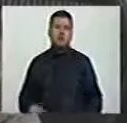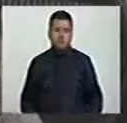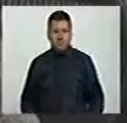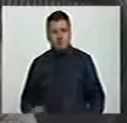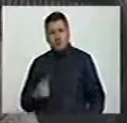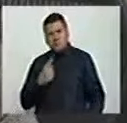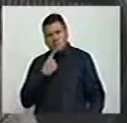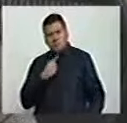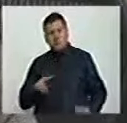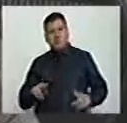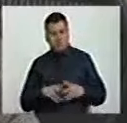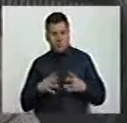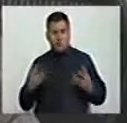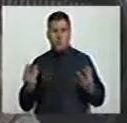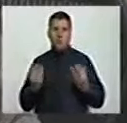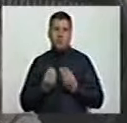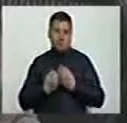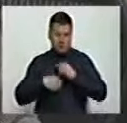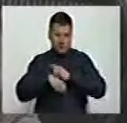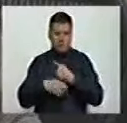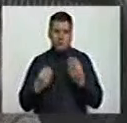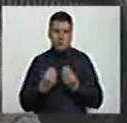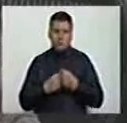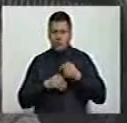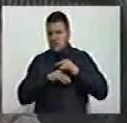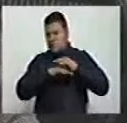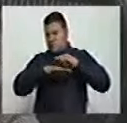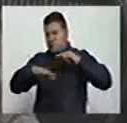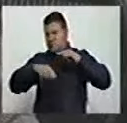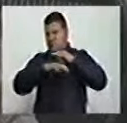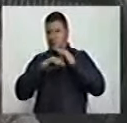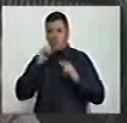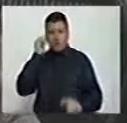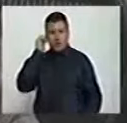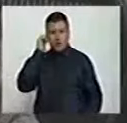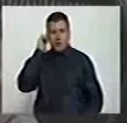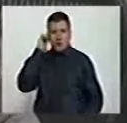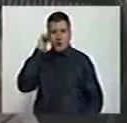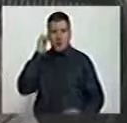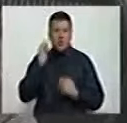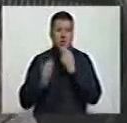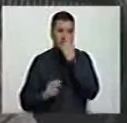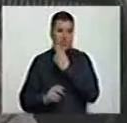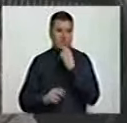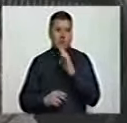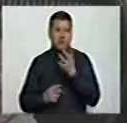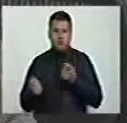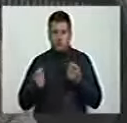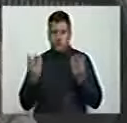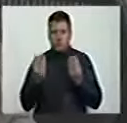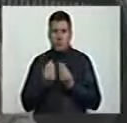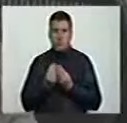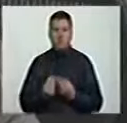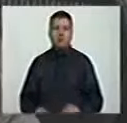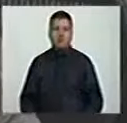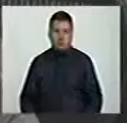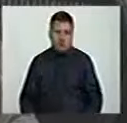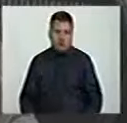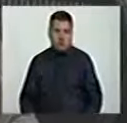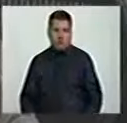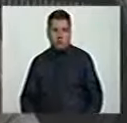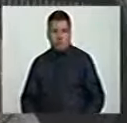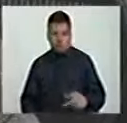suspendiera de manera inmediata la fumigación con glifosato para seguir cultivando sin control alguno. 2.